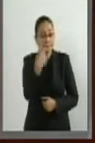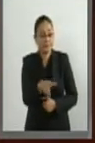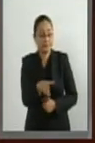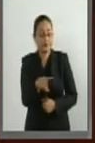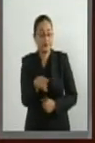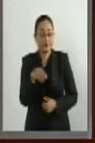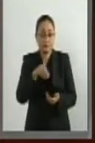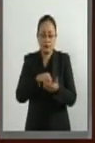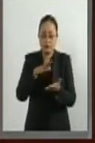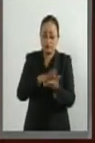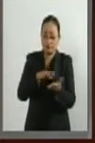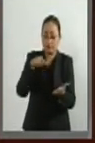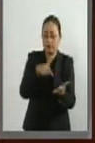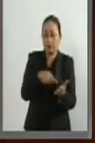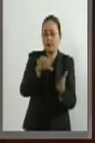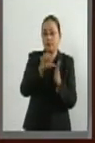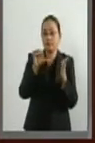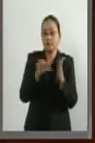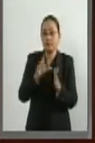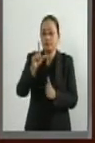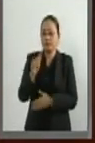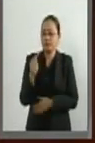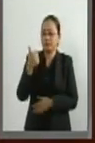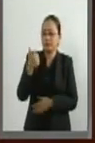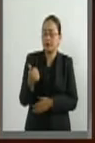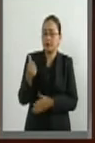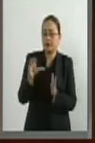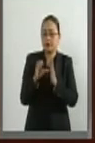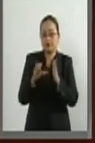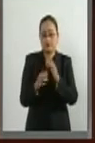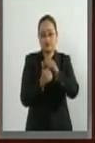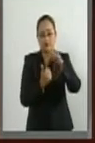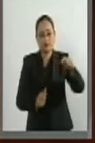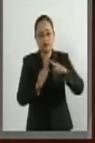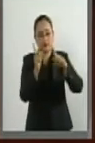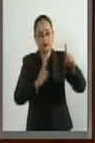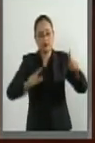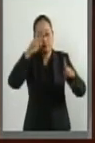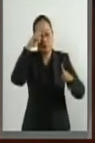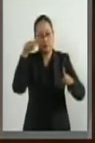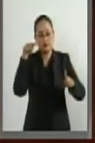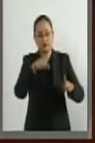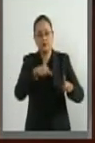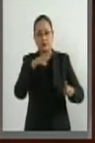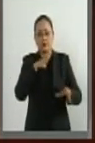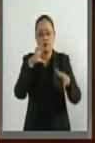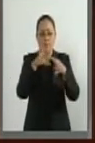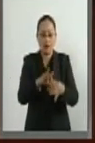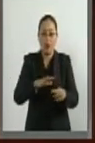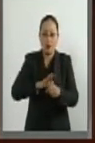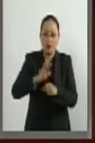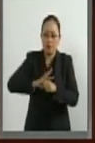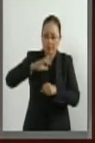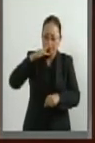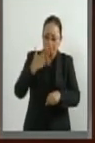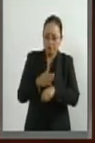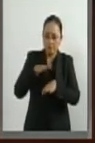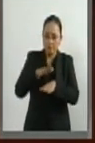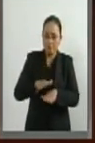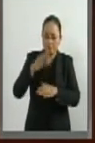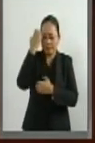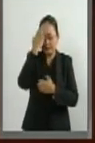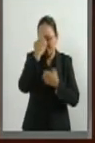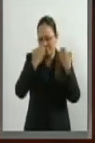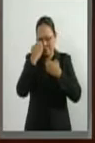conforme a lo que dicta el artículo 76 de nuestra Constitución Política, tiene la facultad de analizar la política exterior